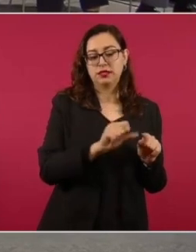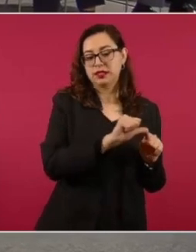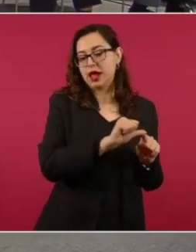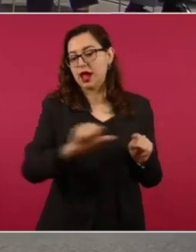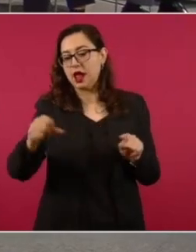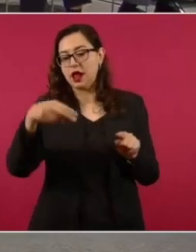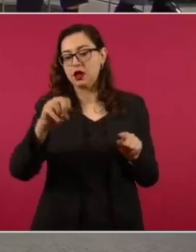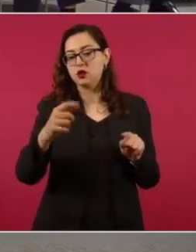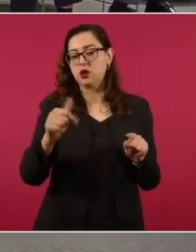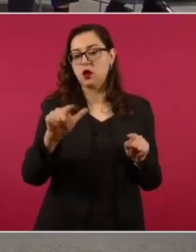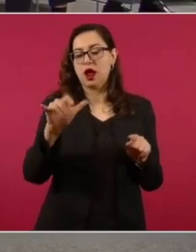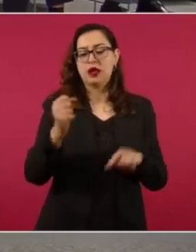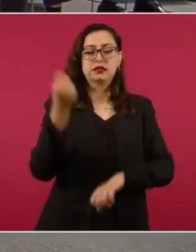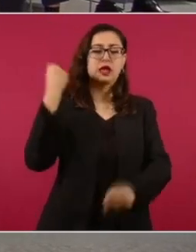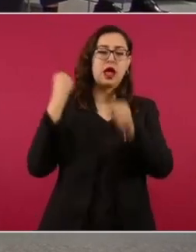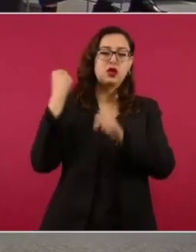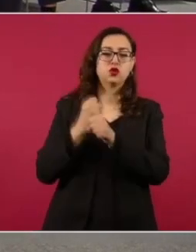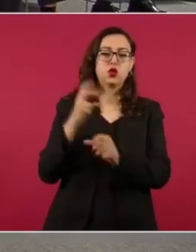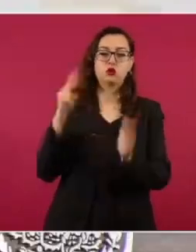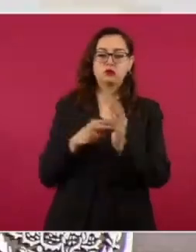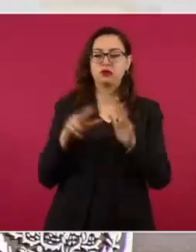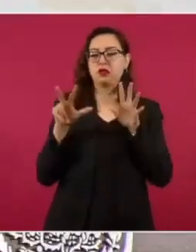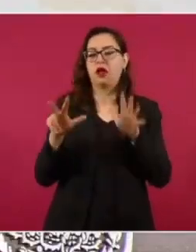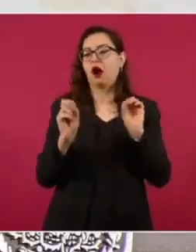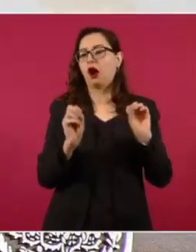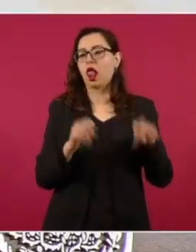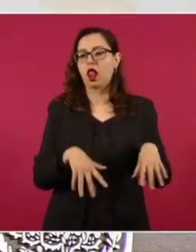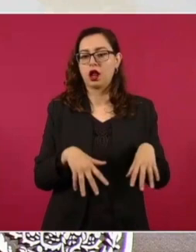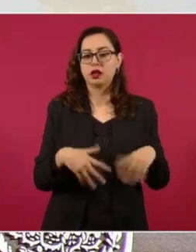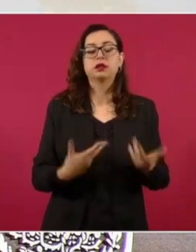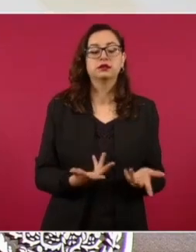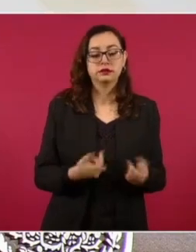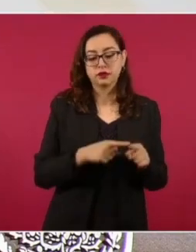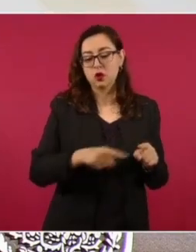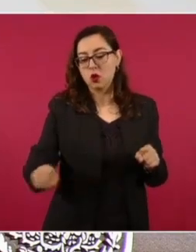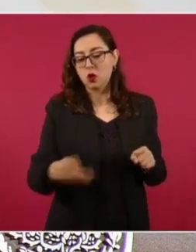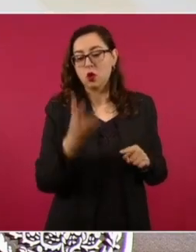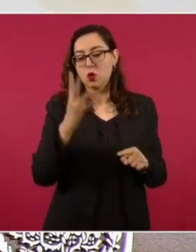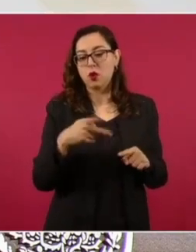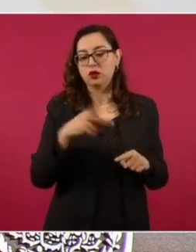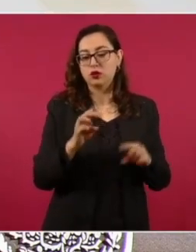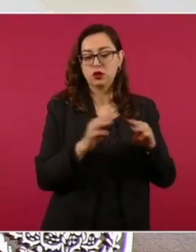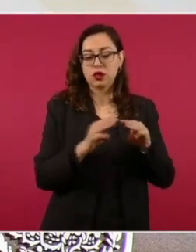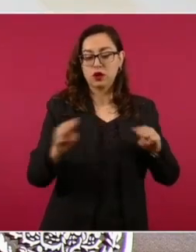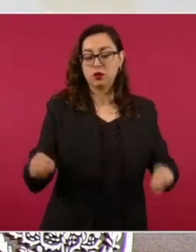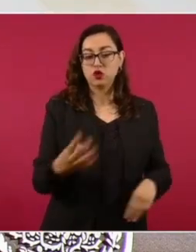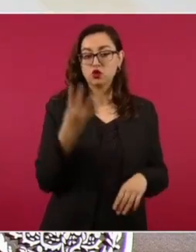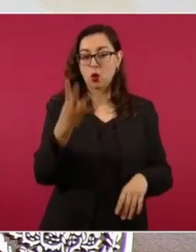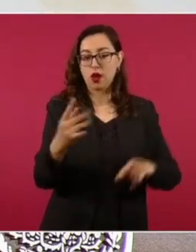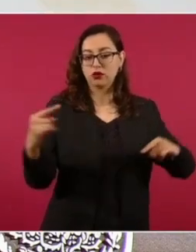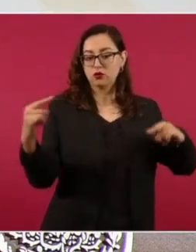desde el año 2018, consiste en construir un tramo carretero de cuatro kilómetros a cuatro carriles con concreto hidráulico,